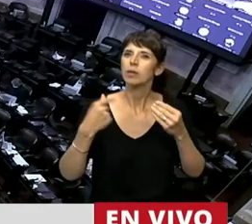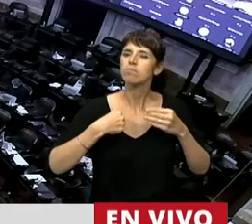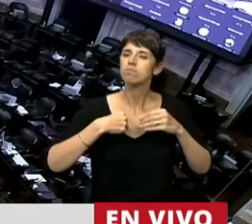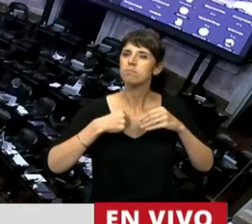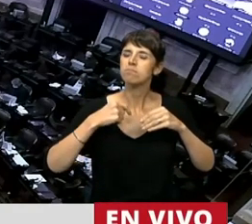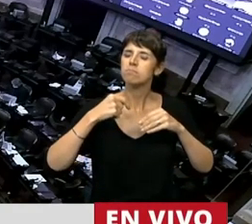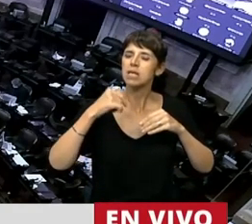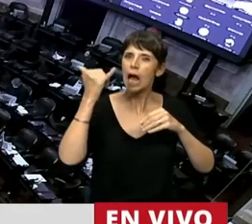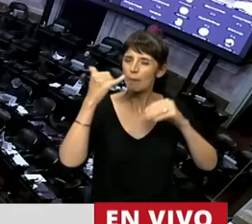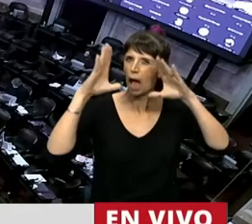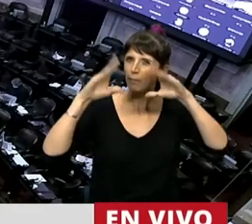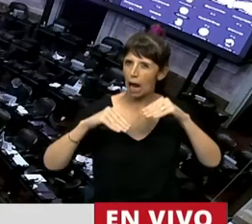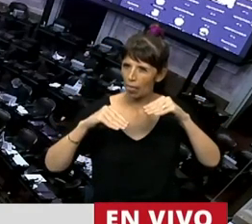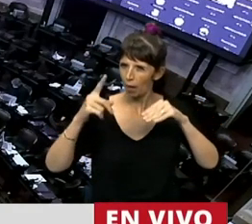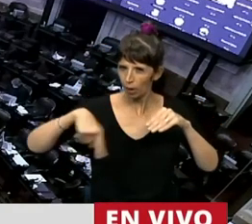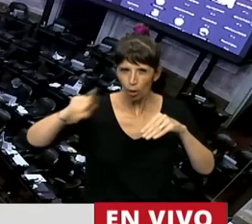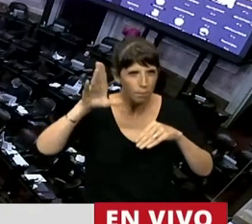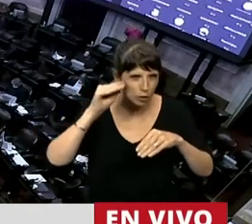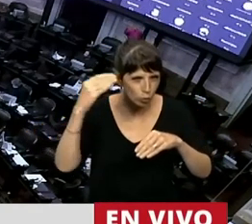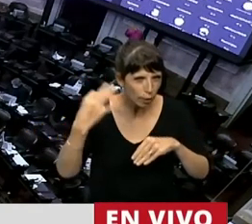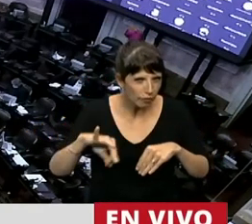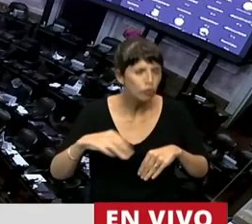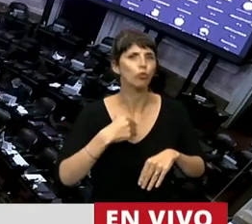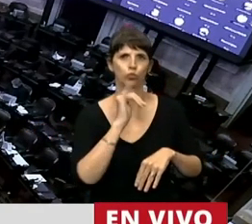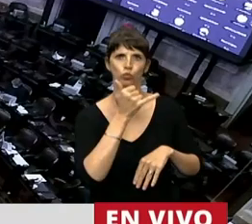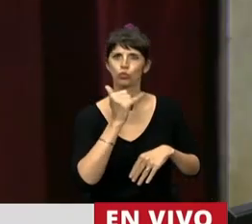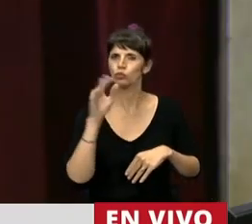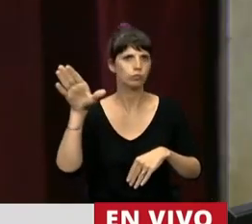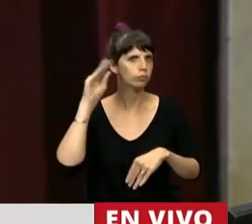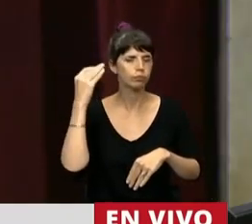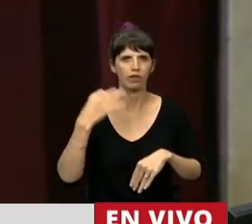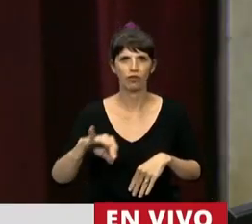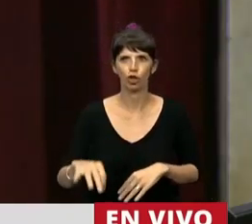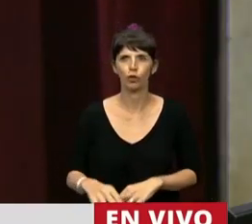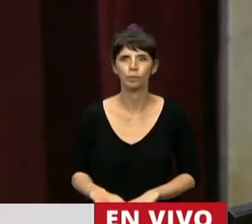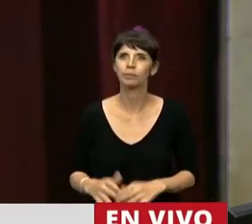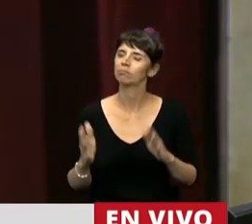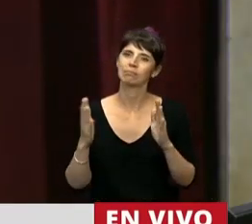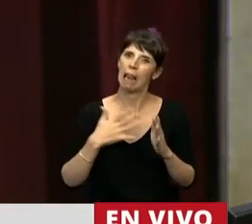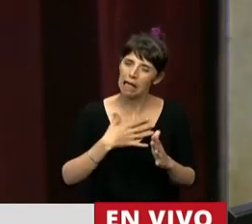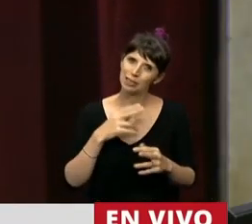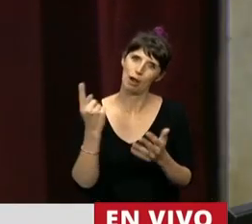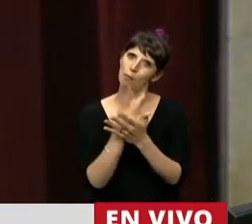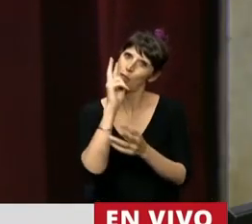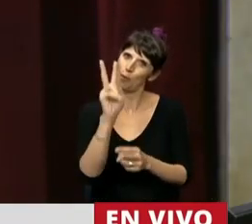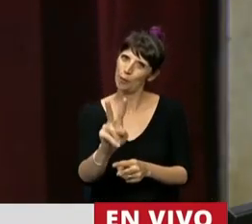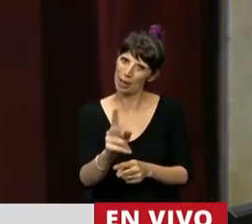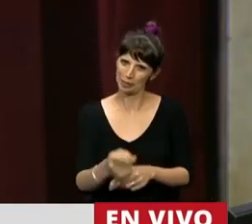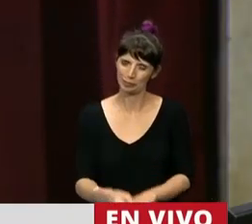espero que me escuchan bien, ¿verdad? Perfecto, la escuchamos Diputada. Gracias Presidente.